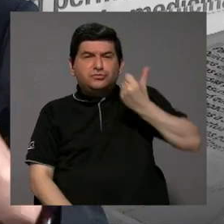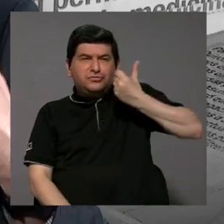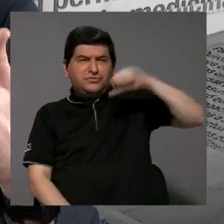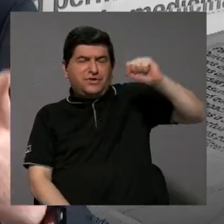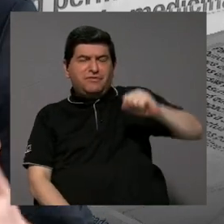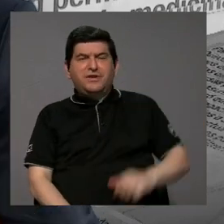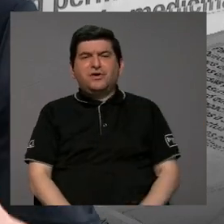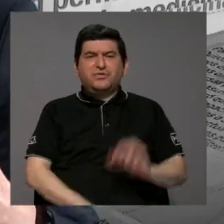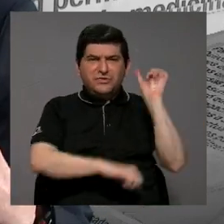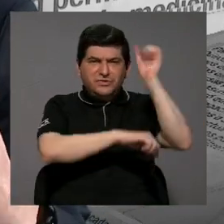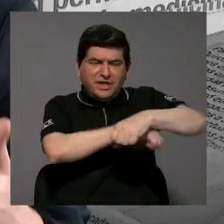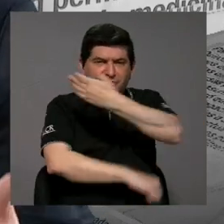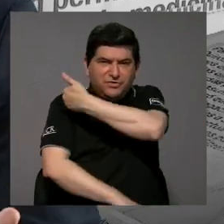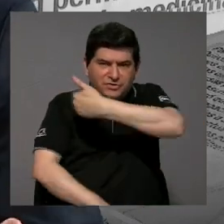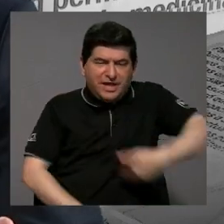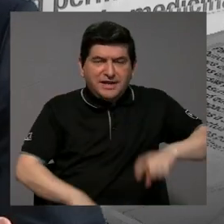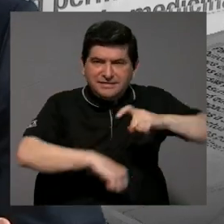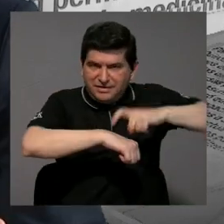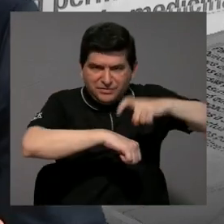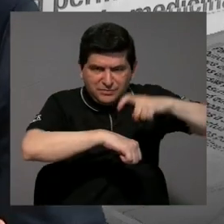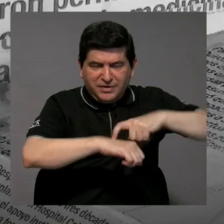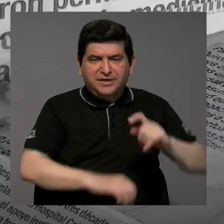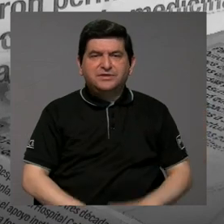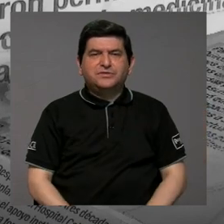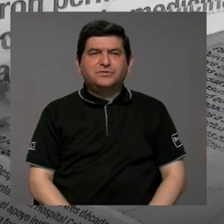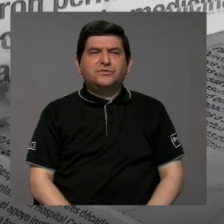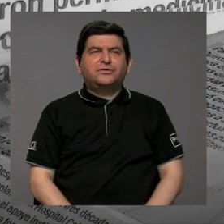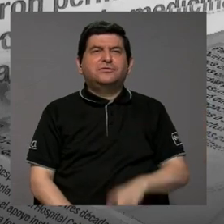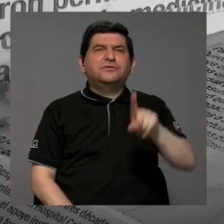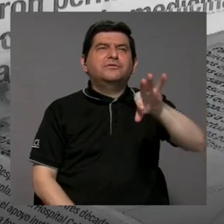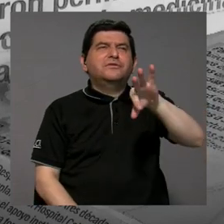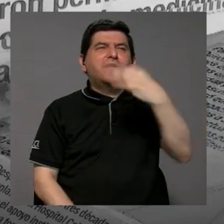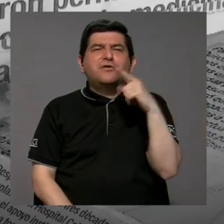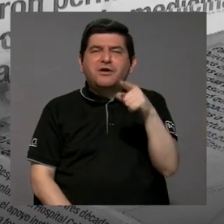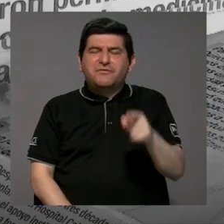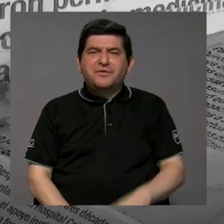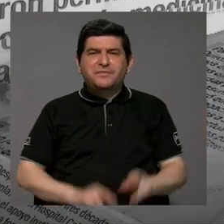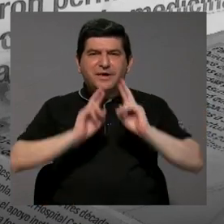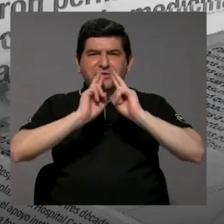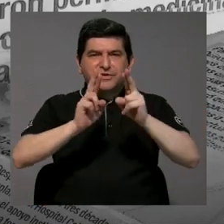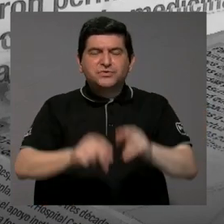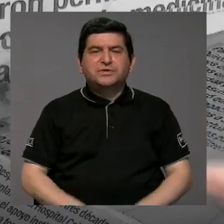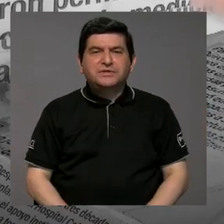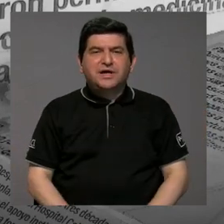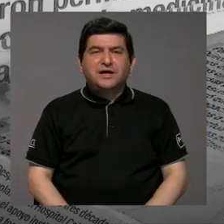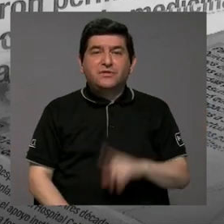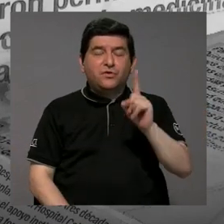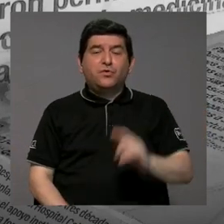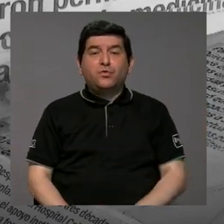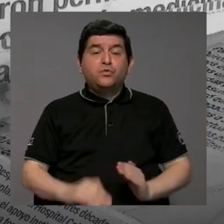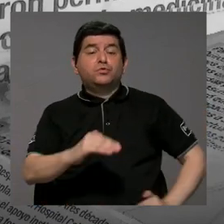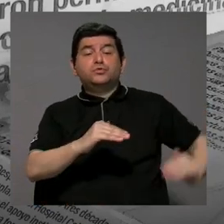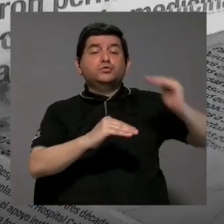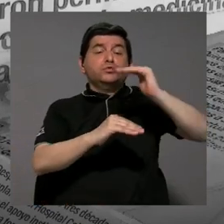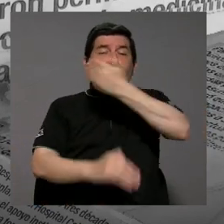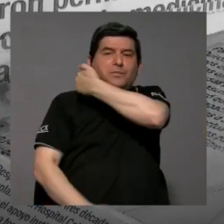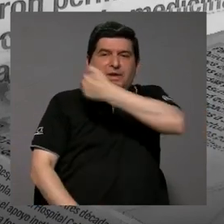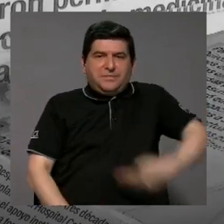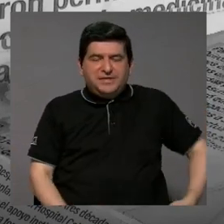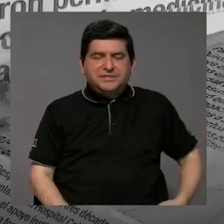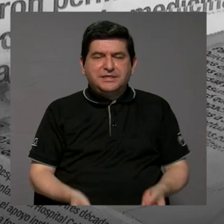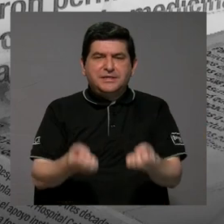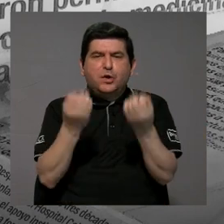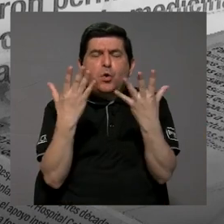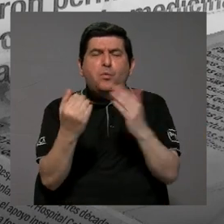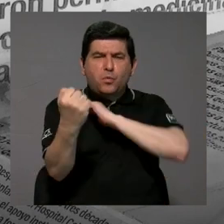rebeliones para derrocar al presidente de turno. Y de alguna forma eso era producto de un superpresidencialismo, es decir, un presidente que